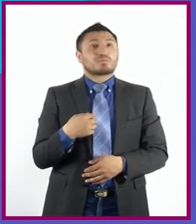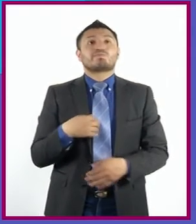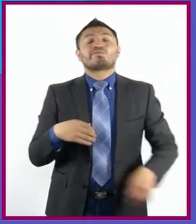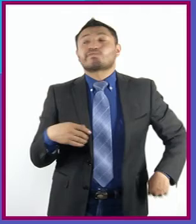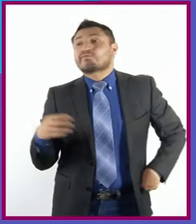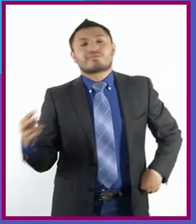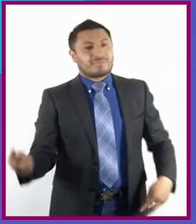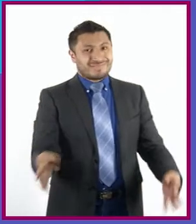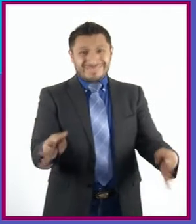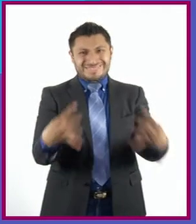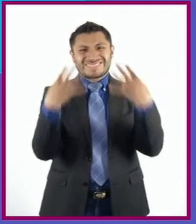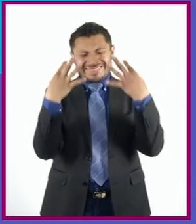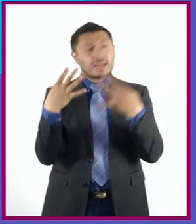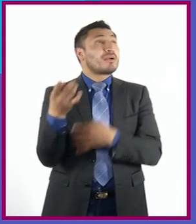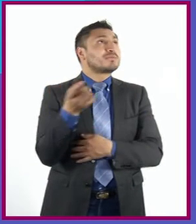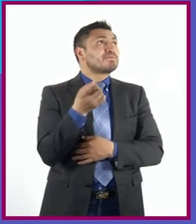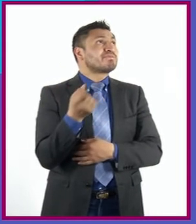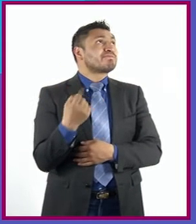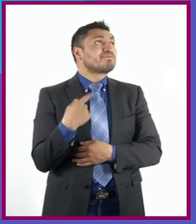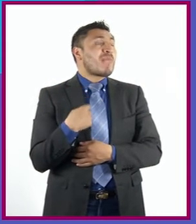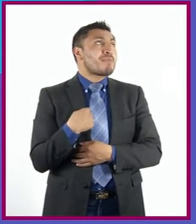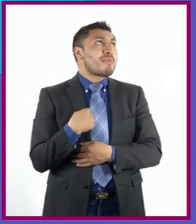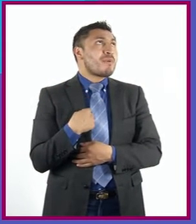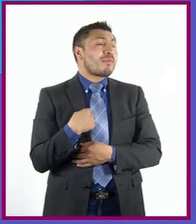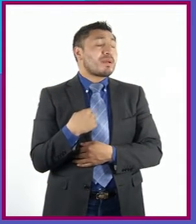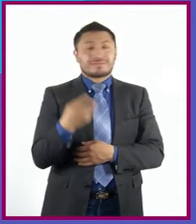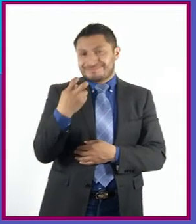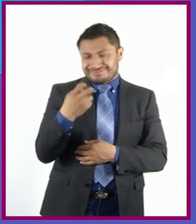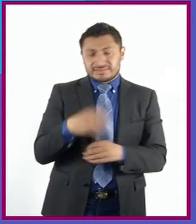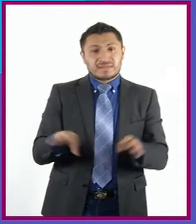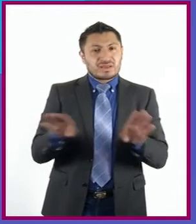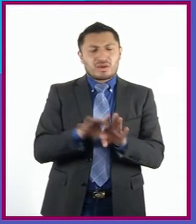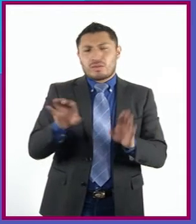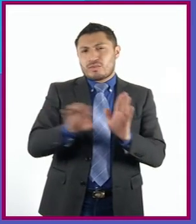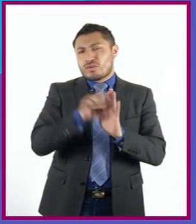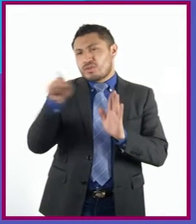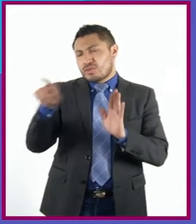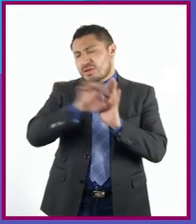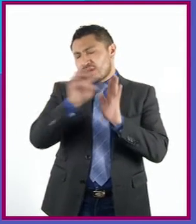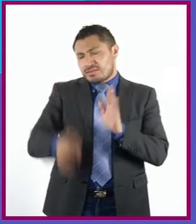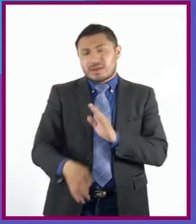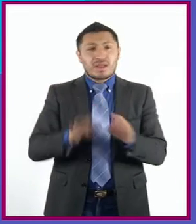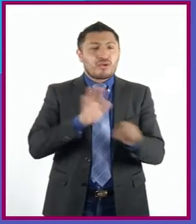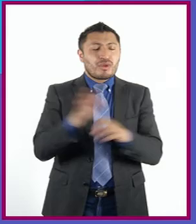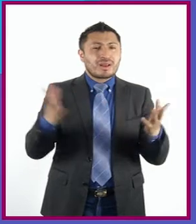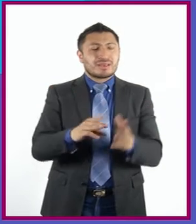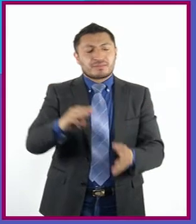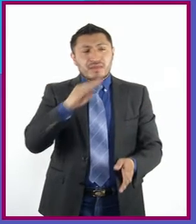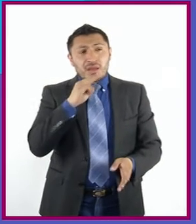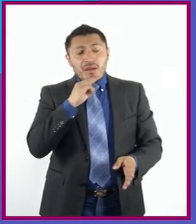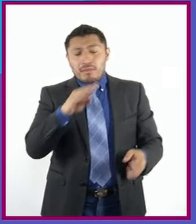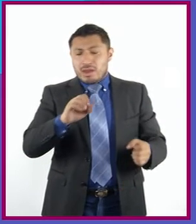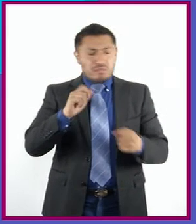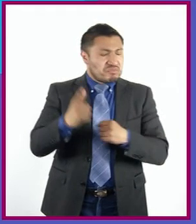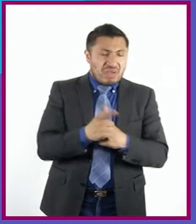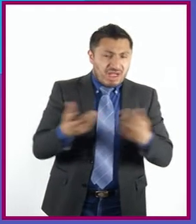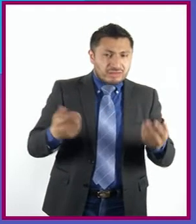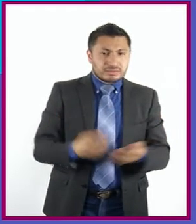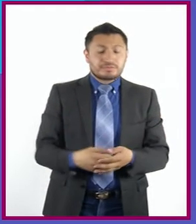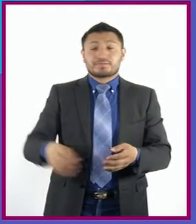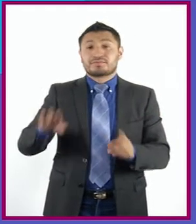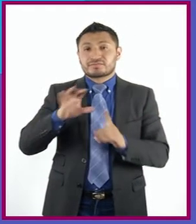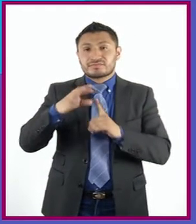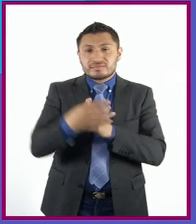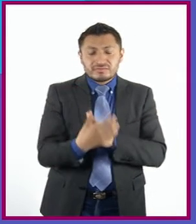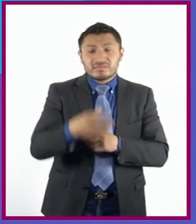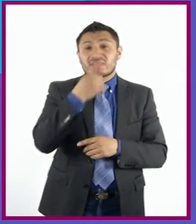cuando Flor nos explica qué hacía su mamá o para qué quería la foto que le pedía. La convención